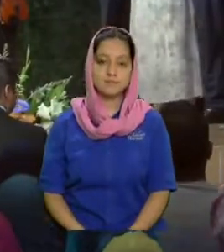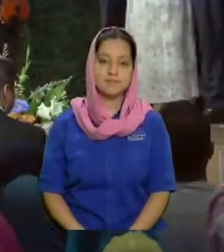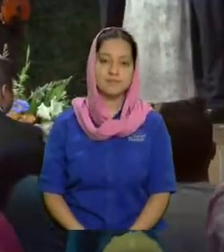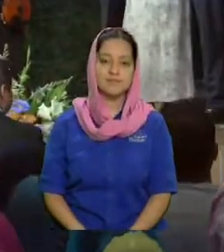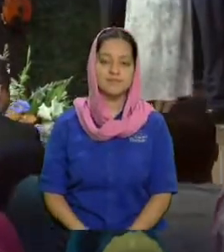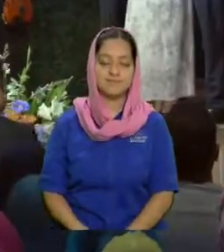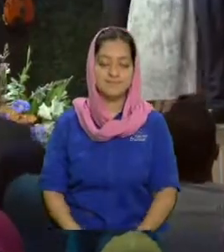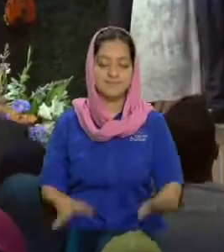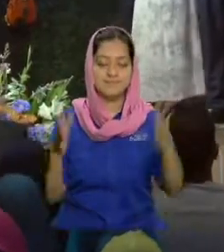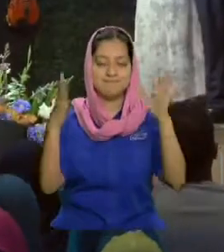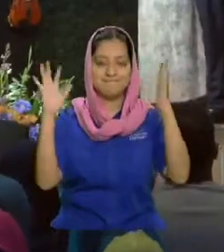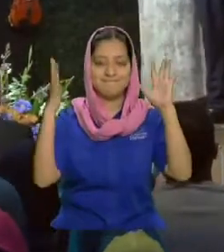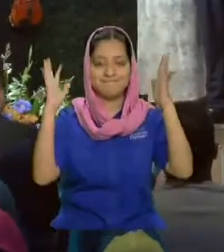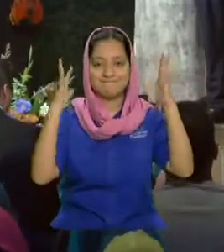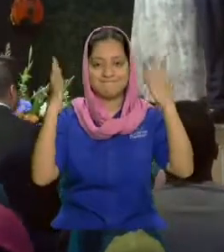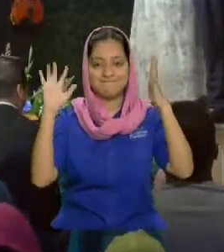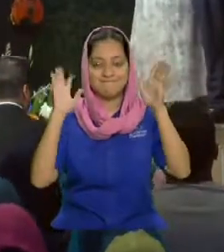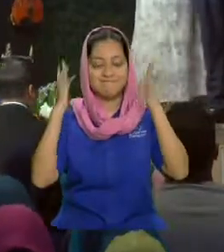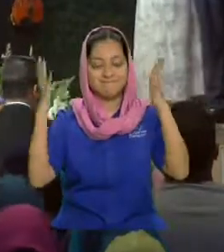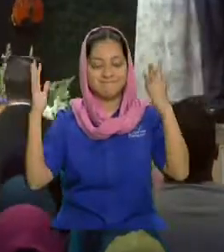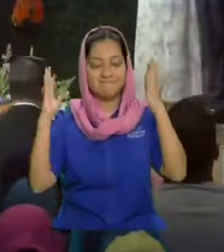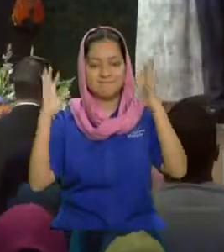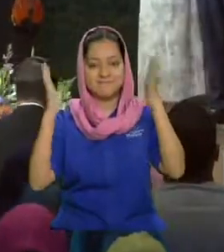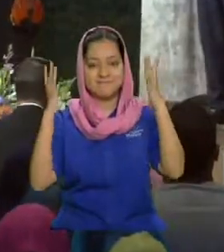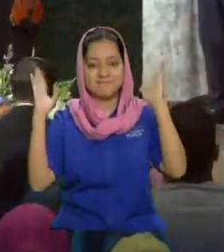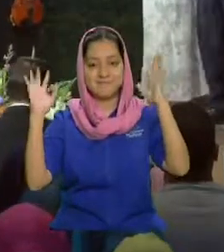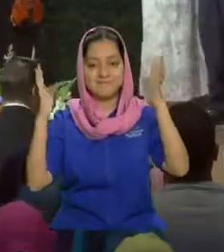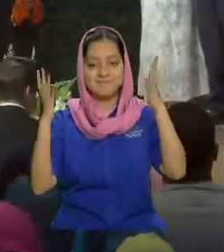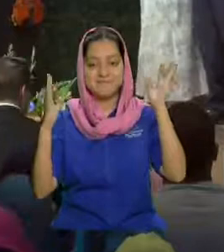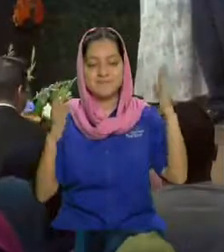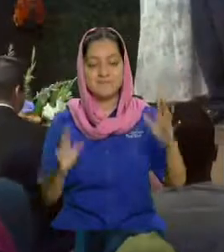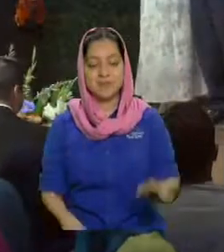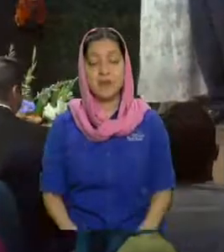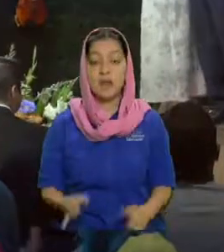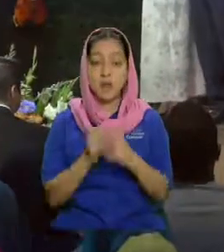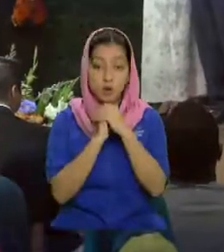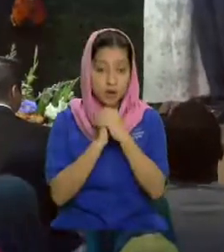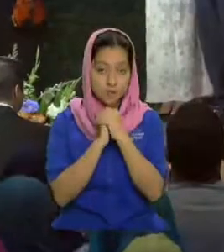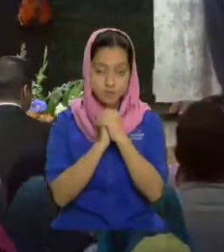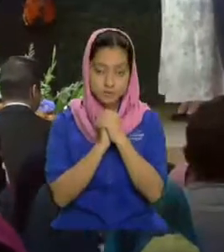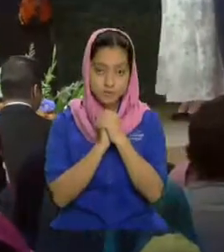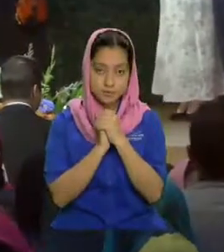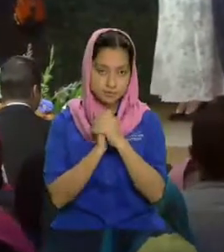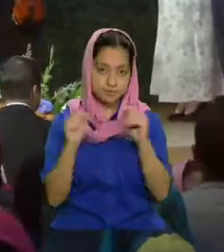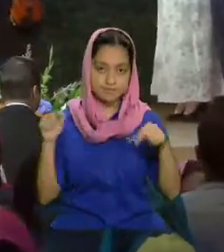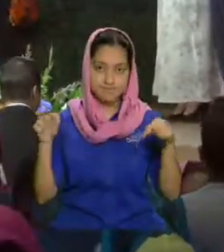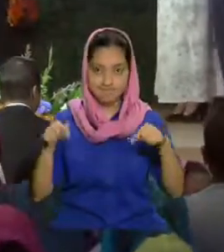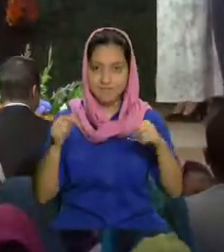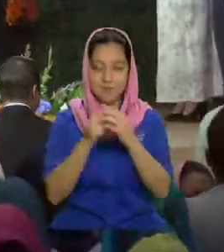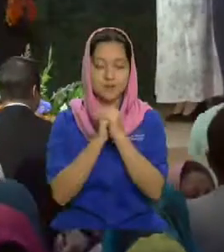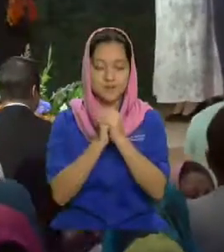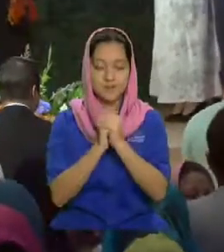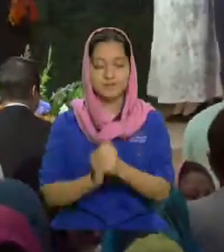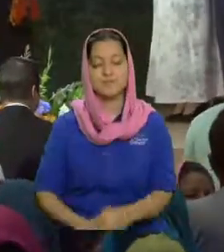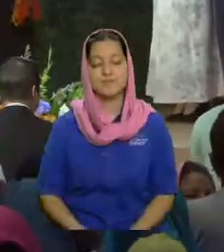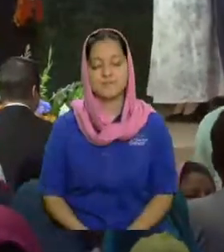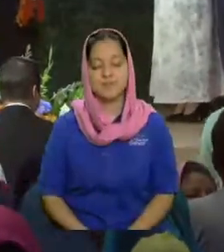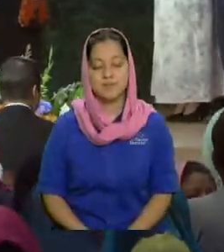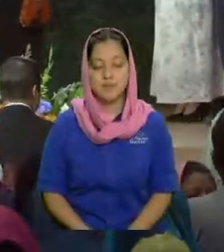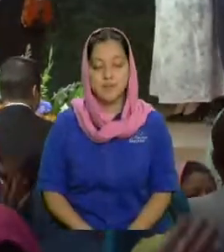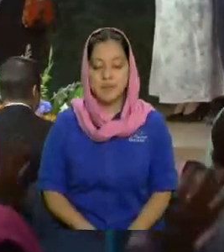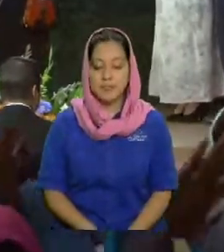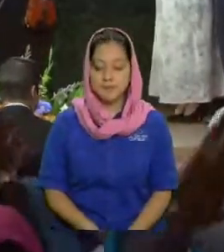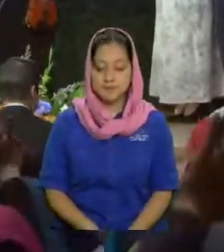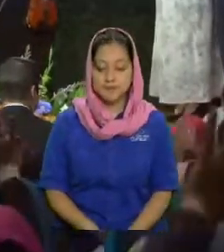gloria a Dios denle un aplauso al Rey bendito extienda sus manos hacia acá y empiece a bendecirlos